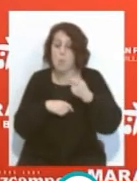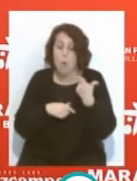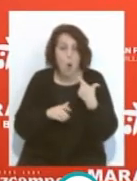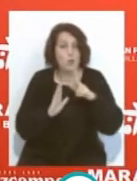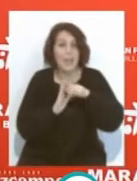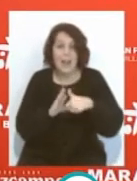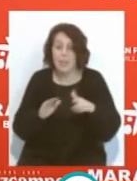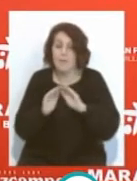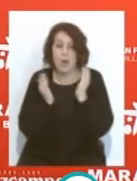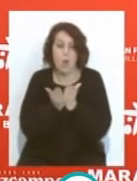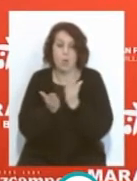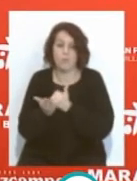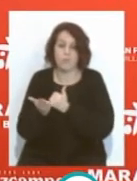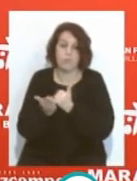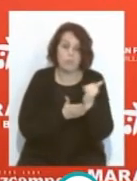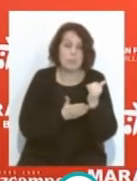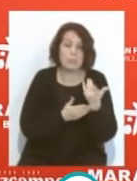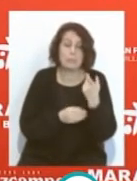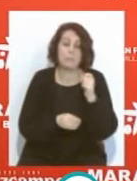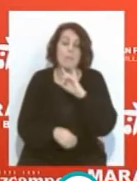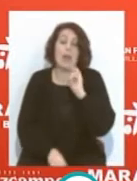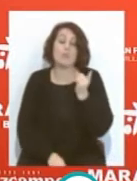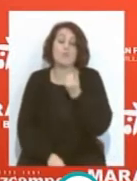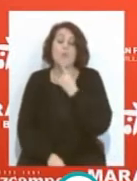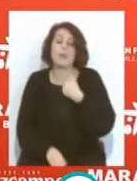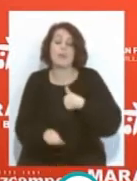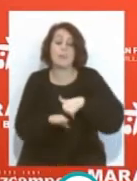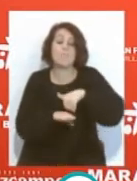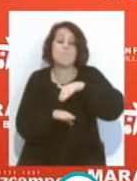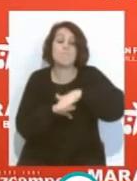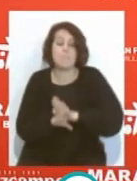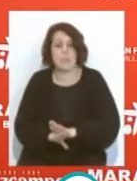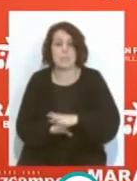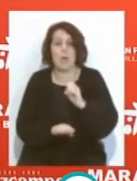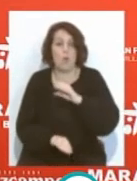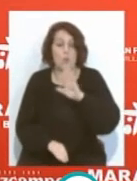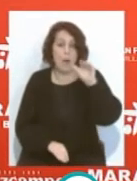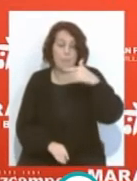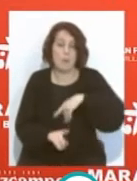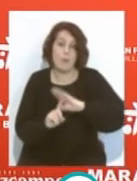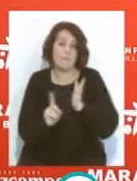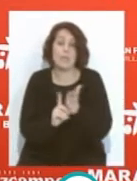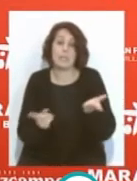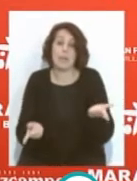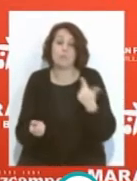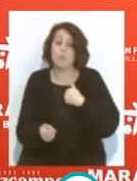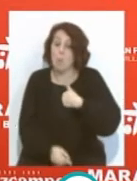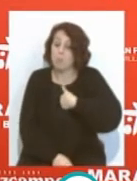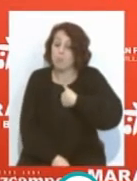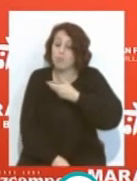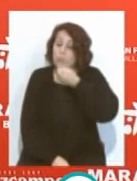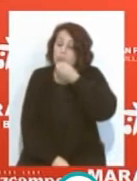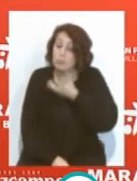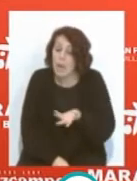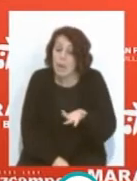se llevó el balón pero con la con el infortunio de pisar a Ocampos y lesionarle y yo he ido a interesarme y